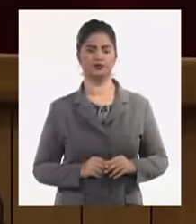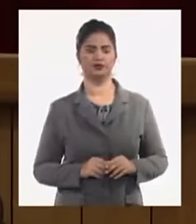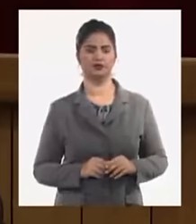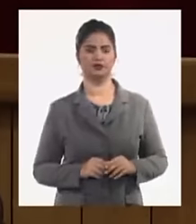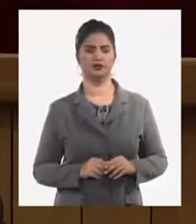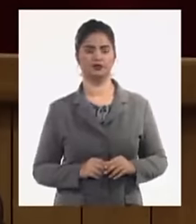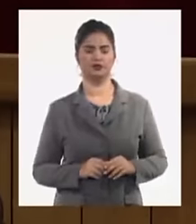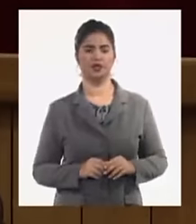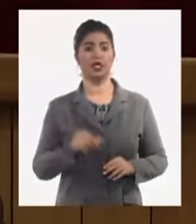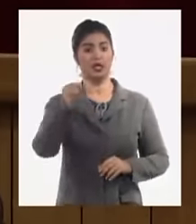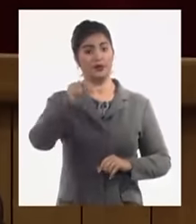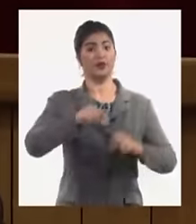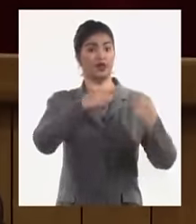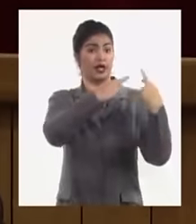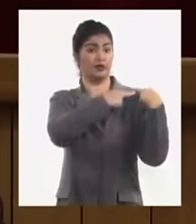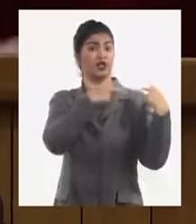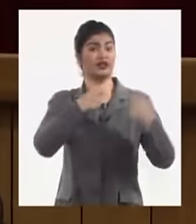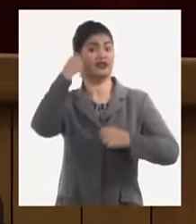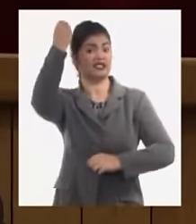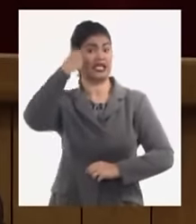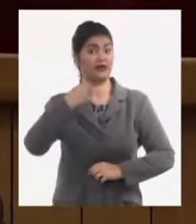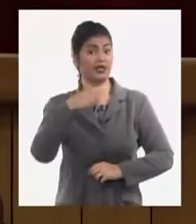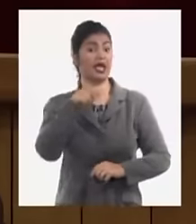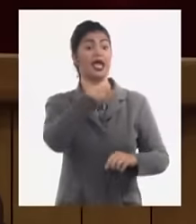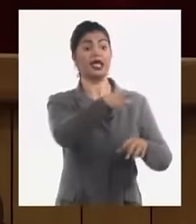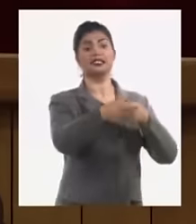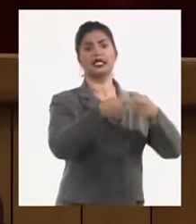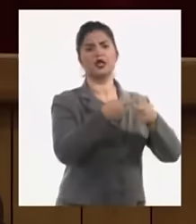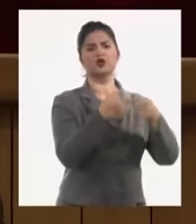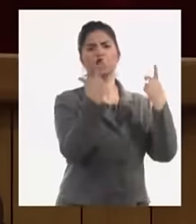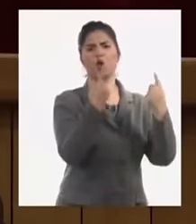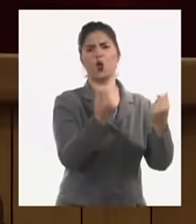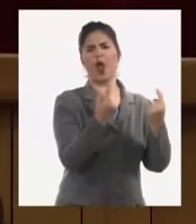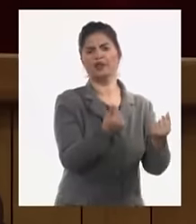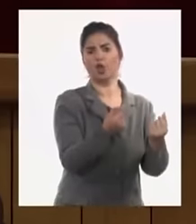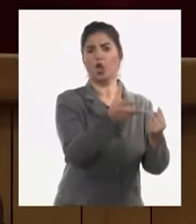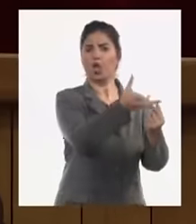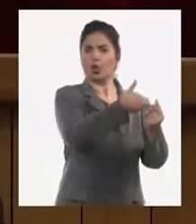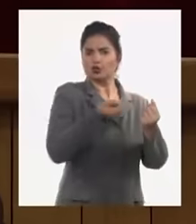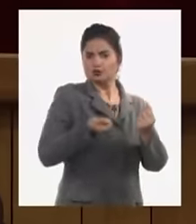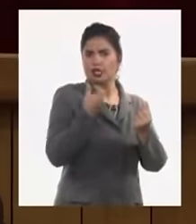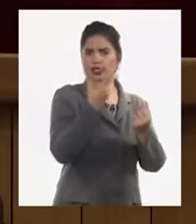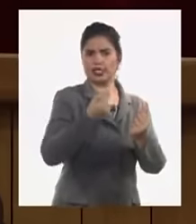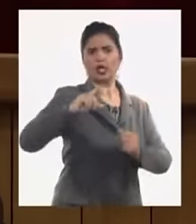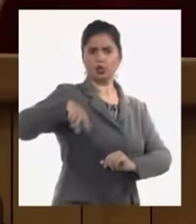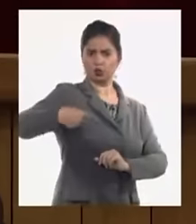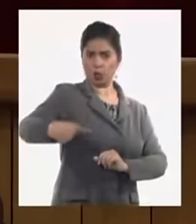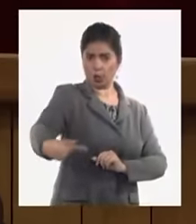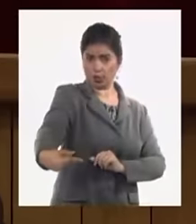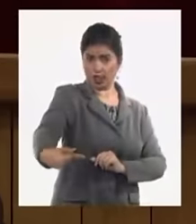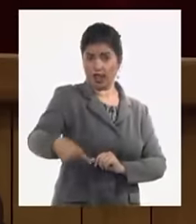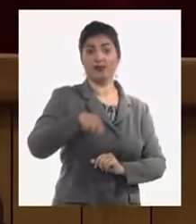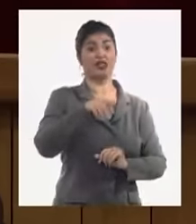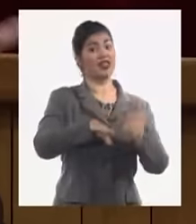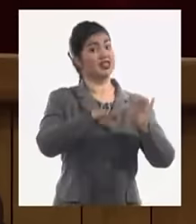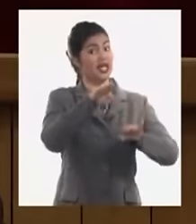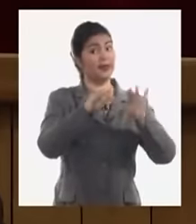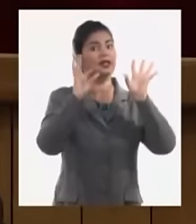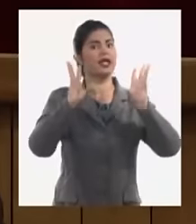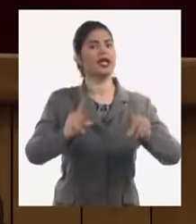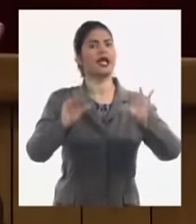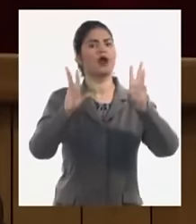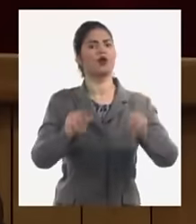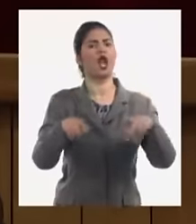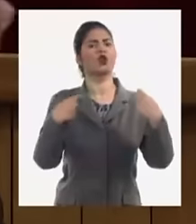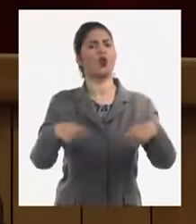eso tenemos que revertirlo tenemos que transformarlo pero vamos a revisar también a la ONEI por dentro a ver sus estructuras sus